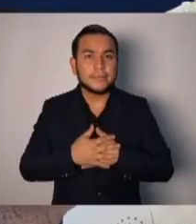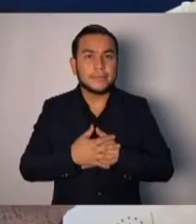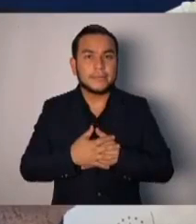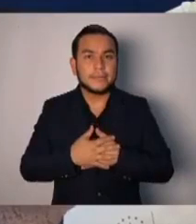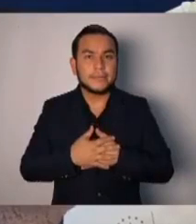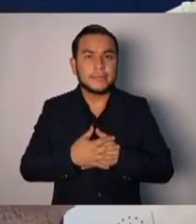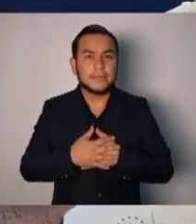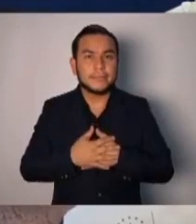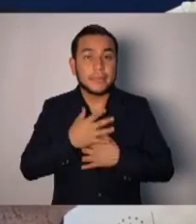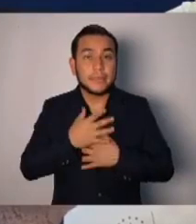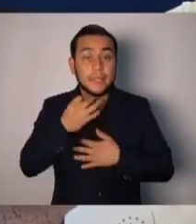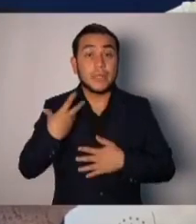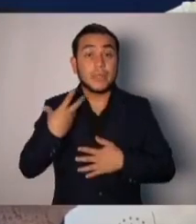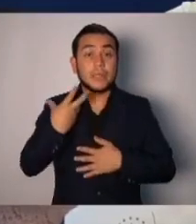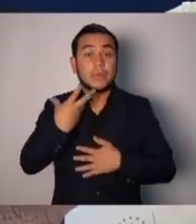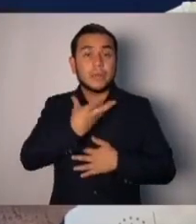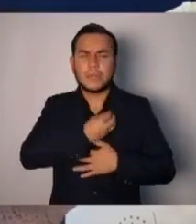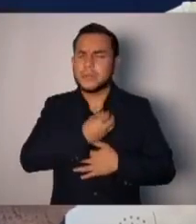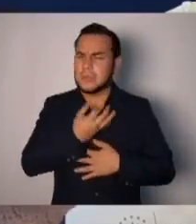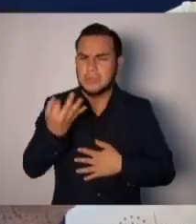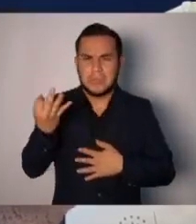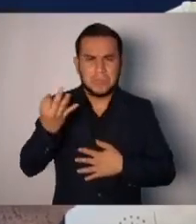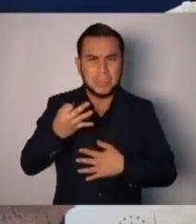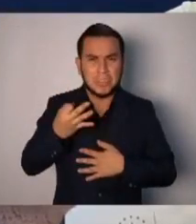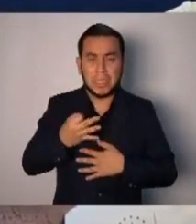Porque nosotros no necesitamos intermediarios.